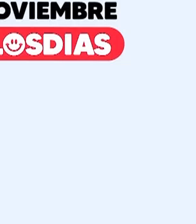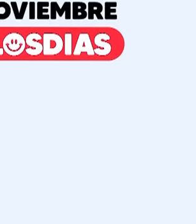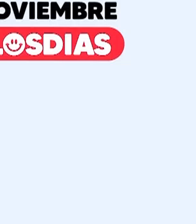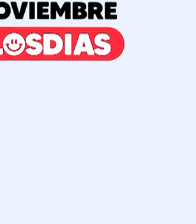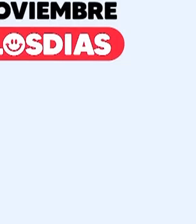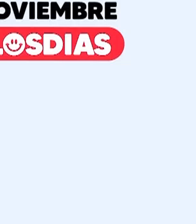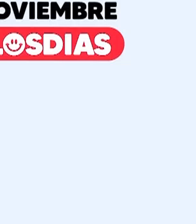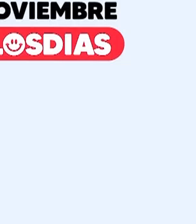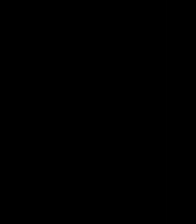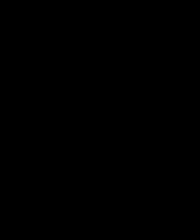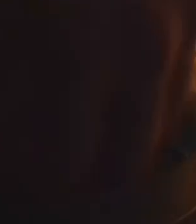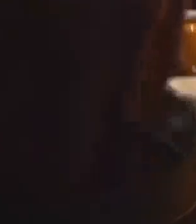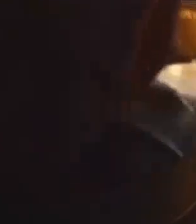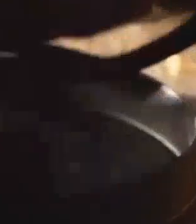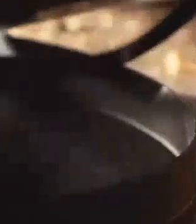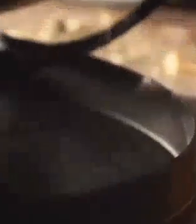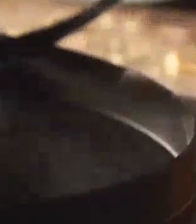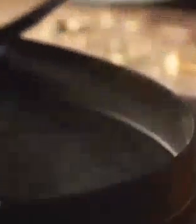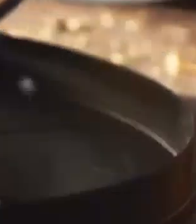los días.